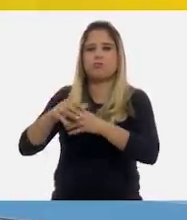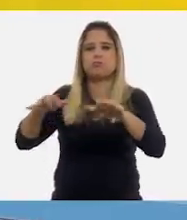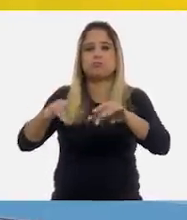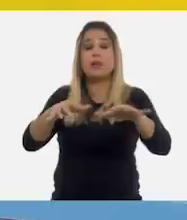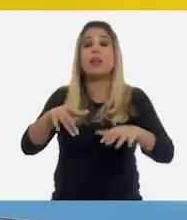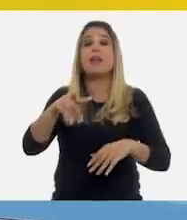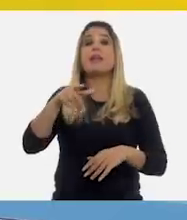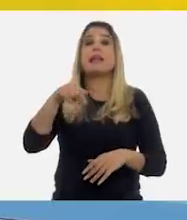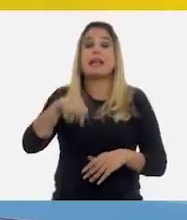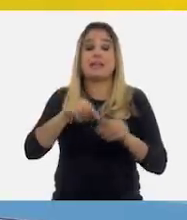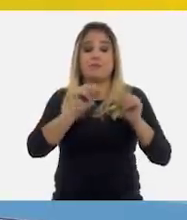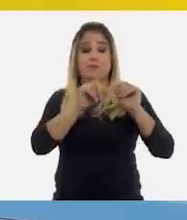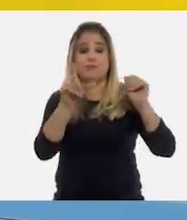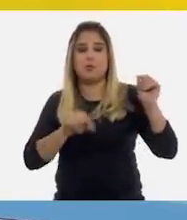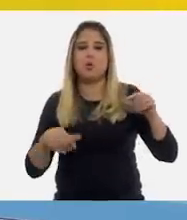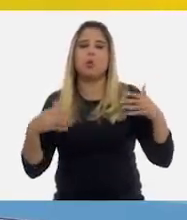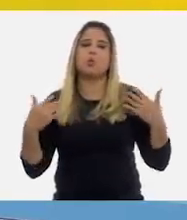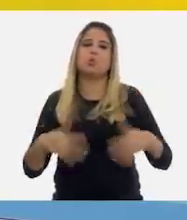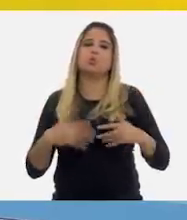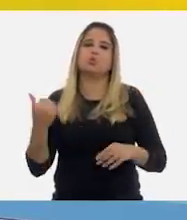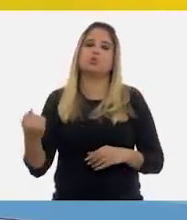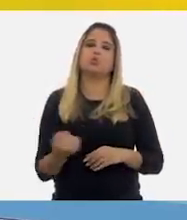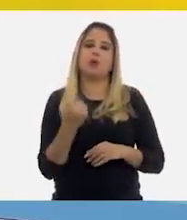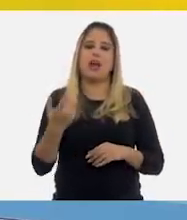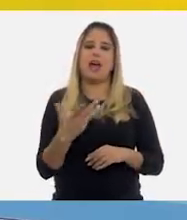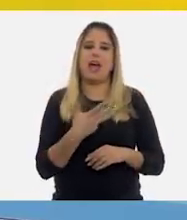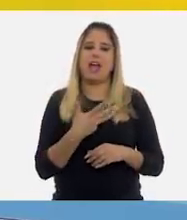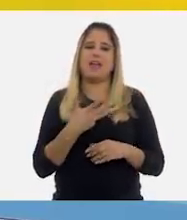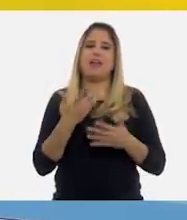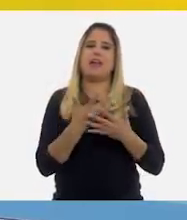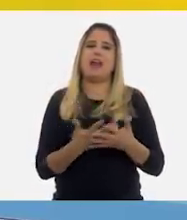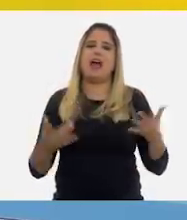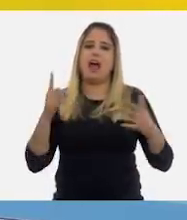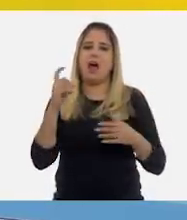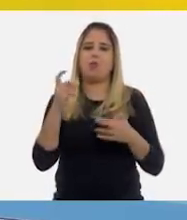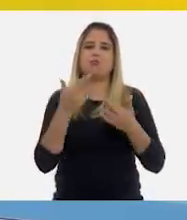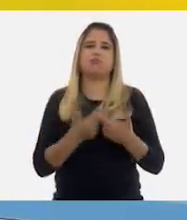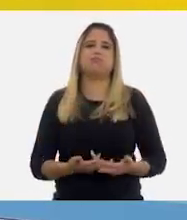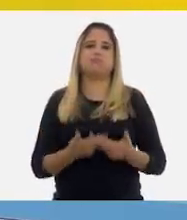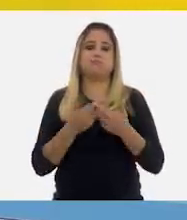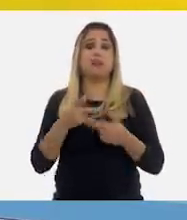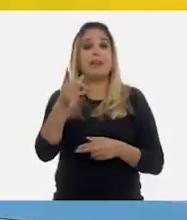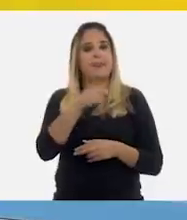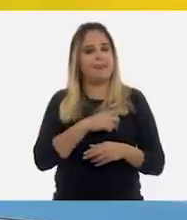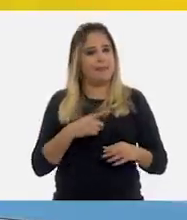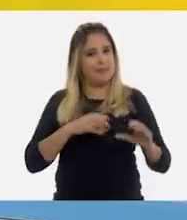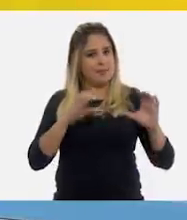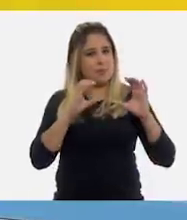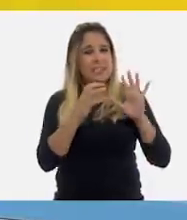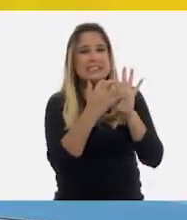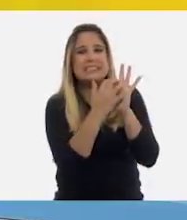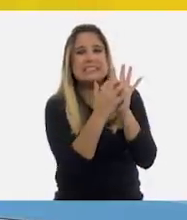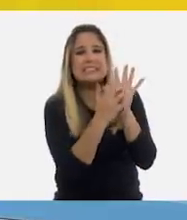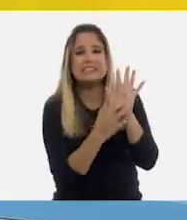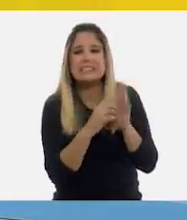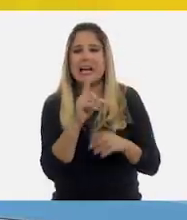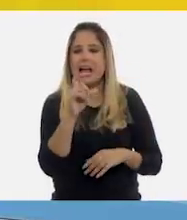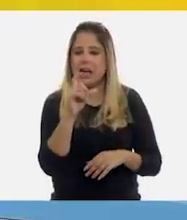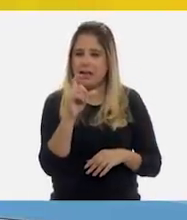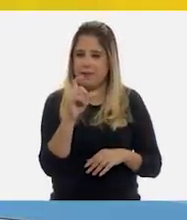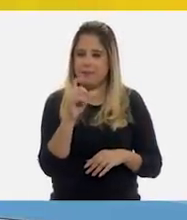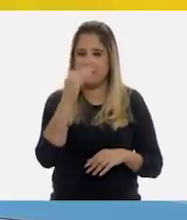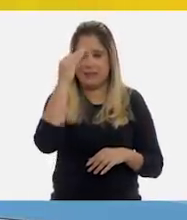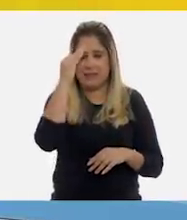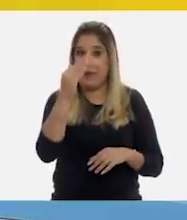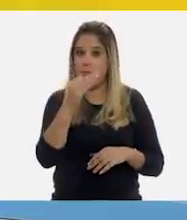tiene la fortuna de contar con una riqueza enorme, que hay que cuidar en todo momento. Esto lo